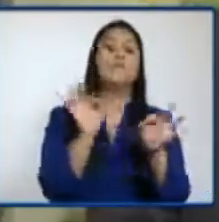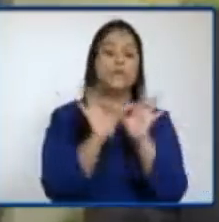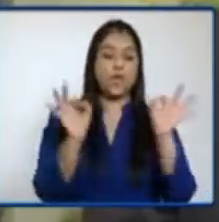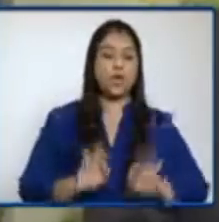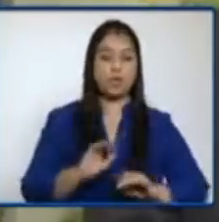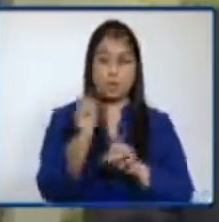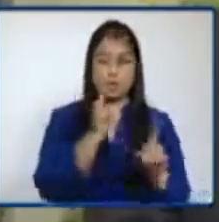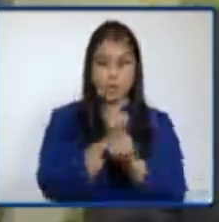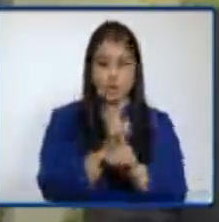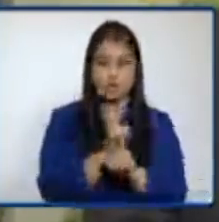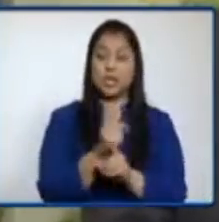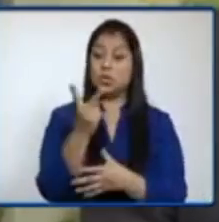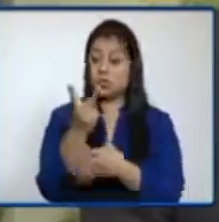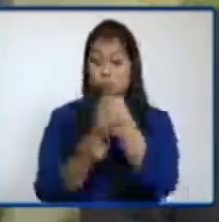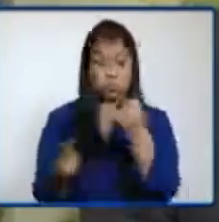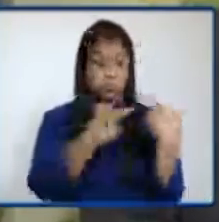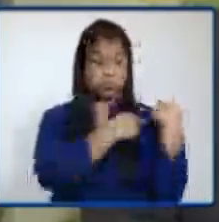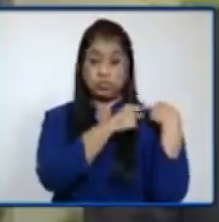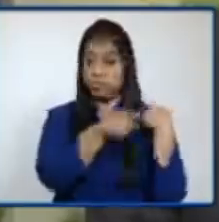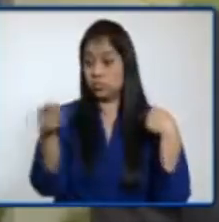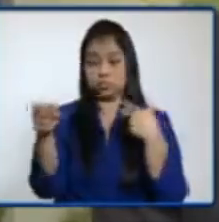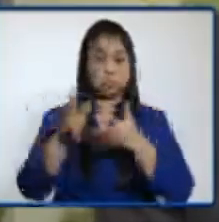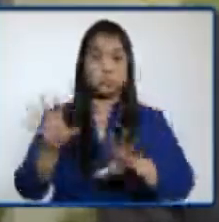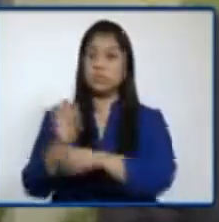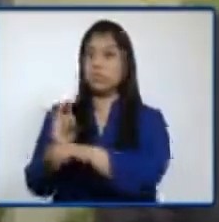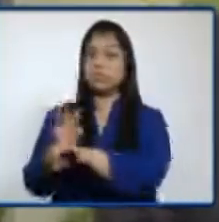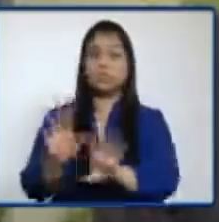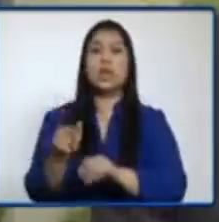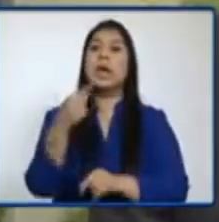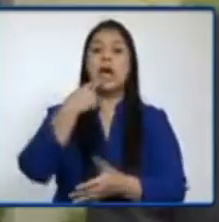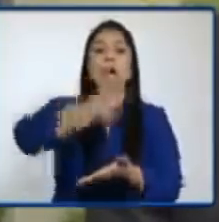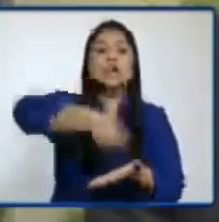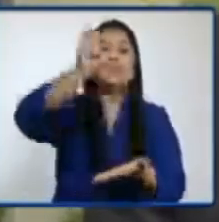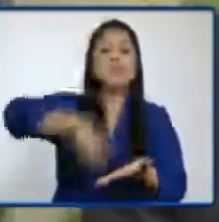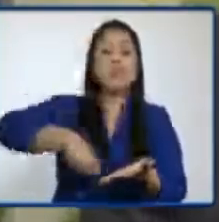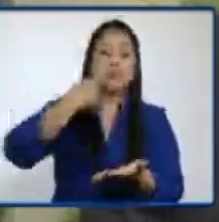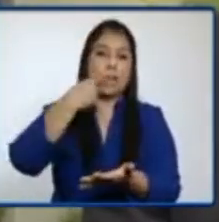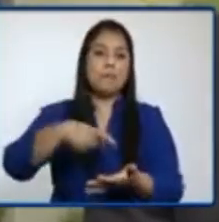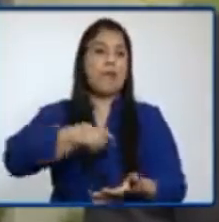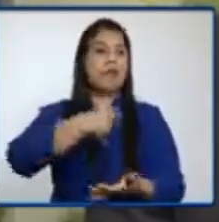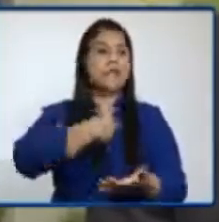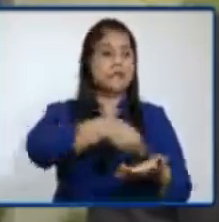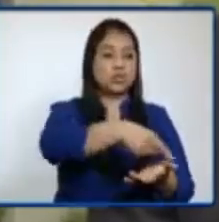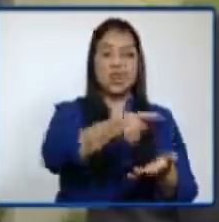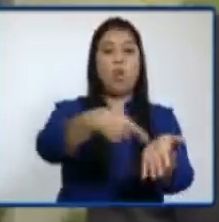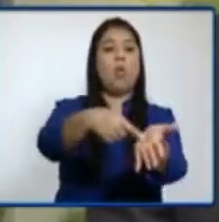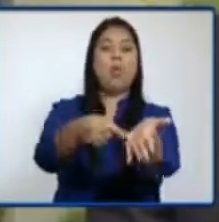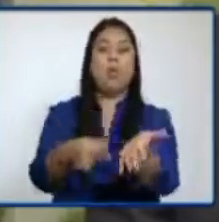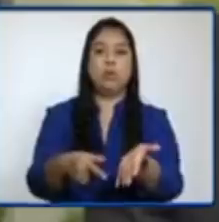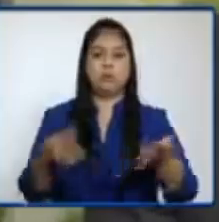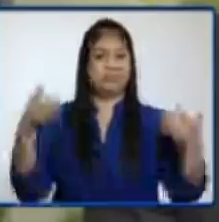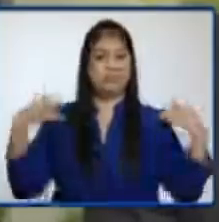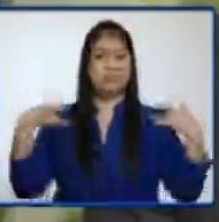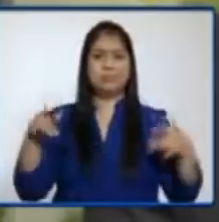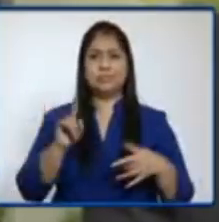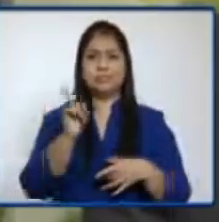corresponsabilidades, no hay ninguna instrucción y no es correcto que les hagan firmar a los maestros para poder dar clases, alguna